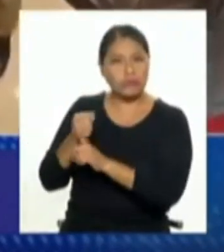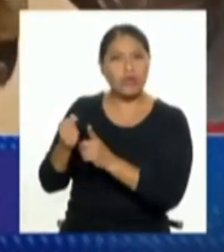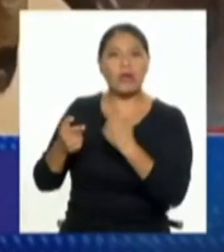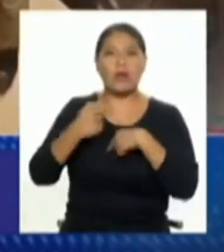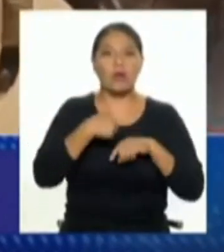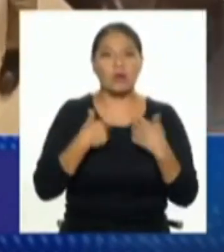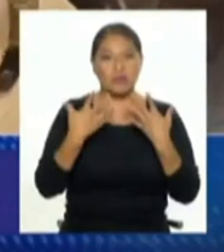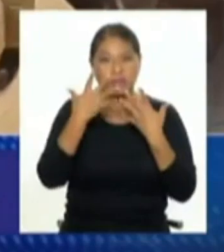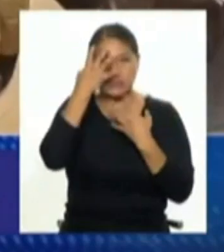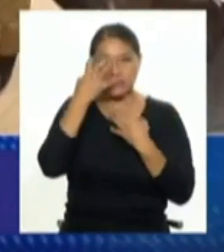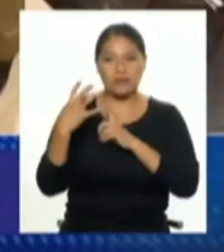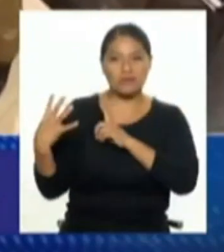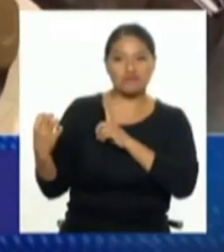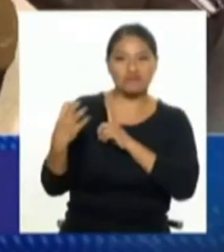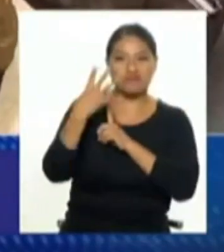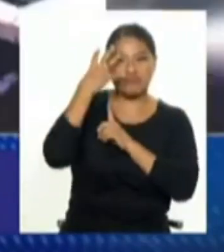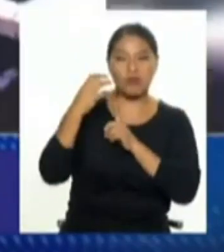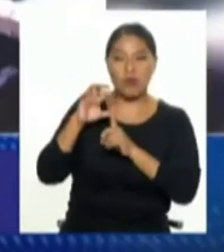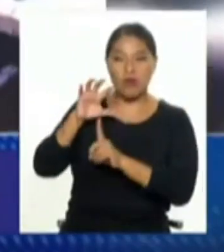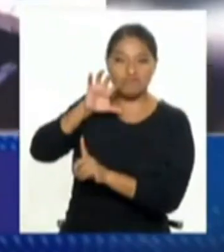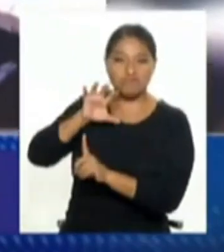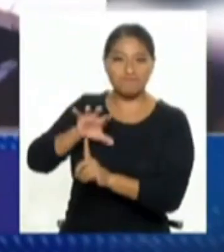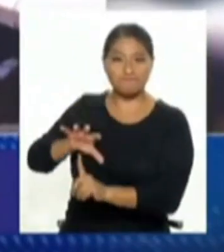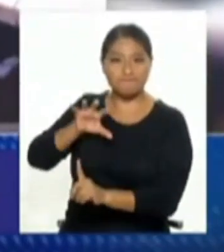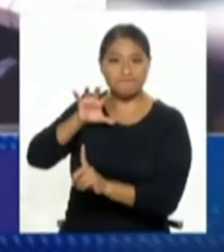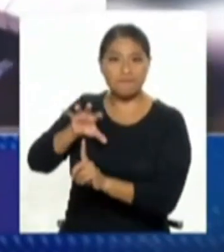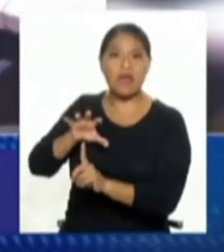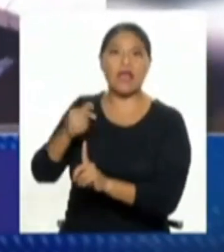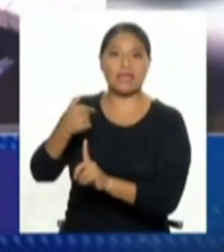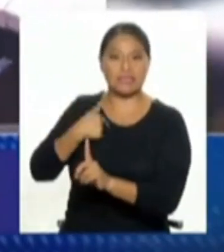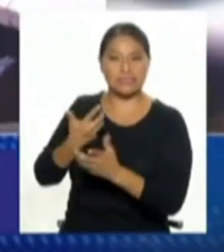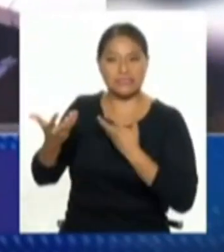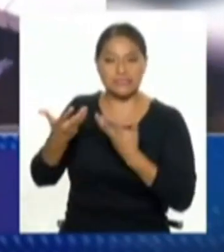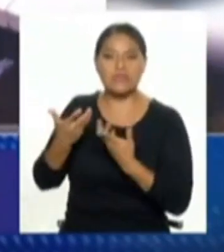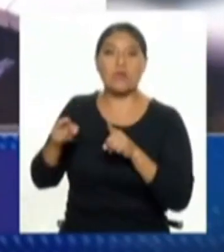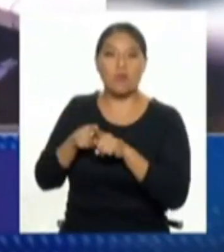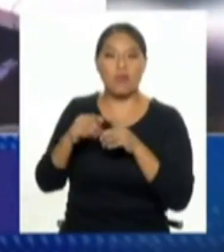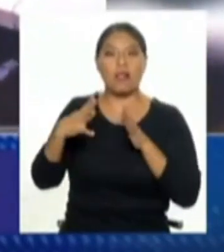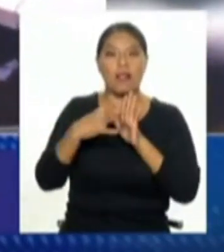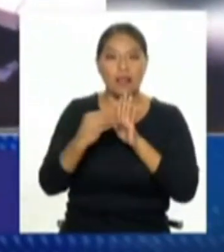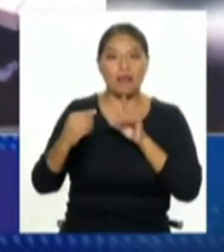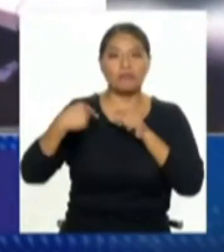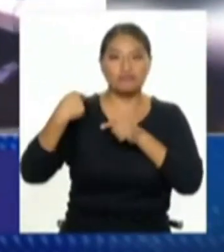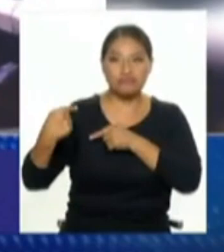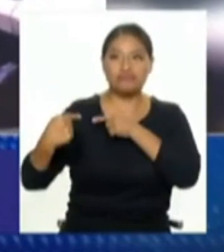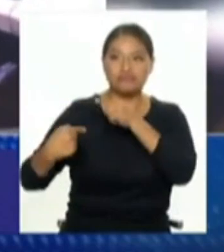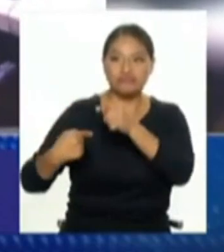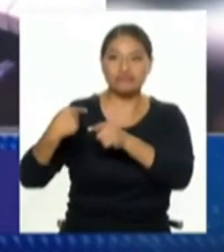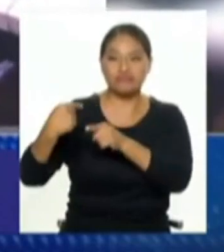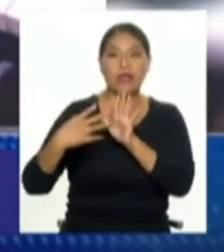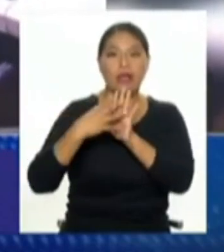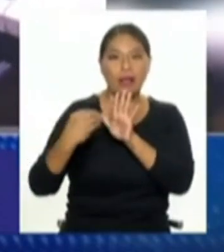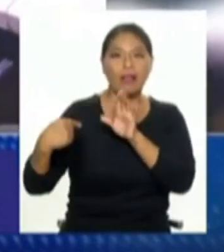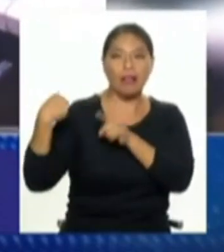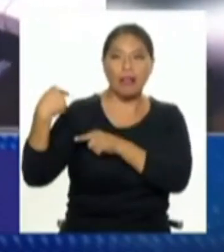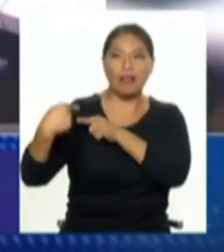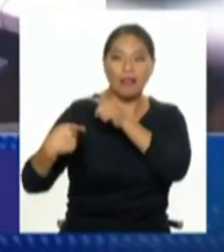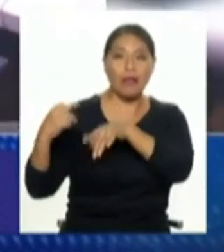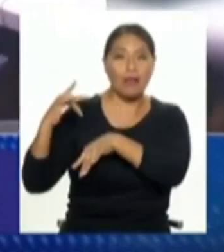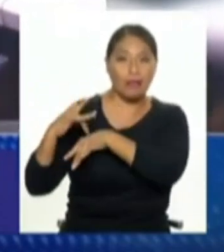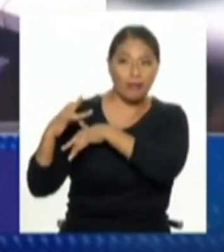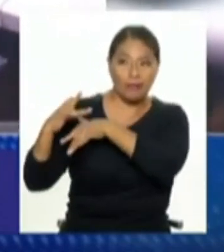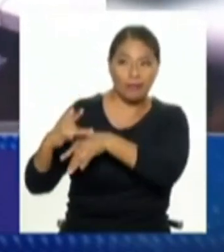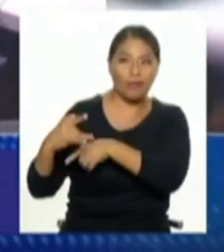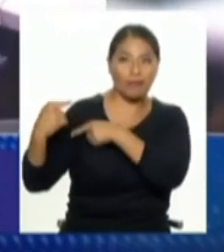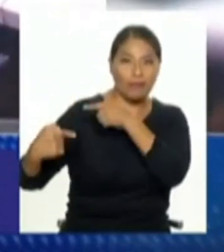que ven nuestra reacción impulsiva o agresiva, lo único que van a hacer es repetir, replicar esa situación y todo eso afectará